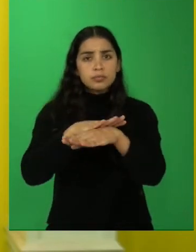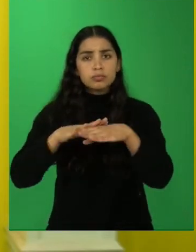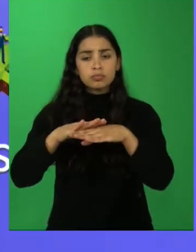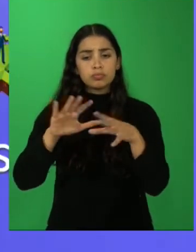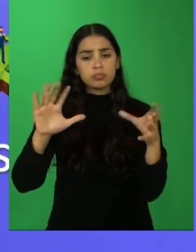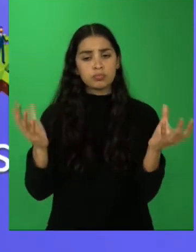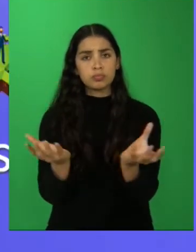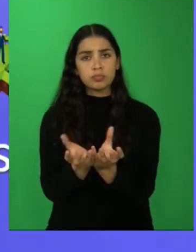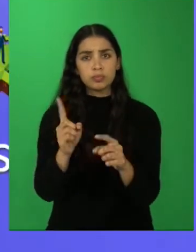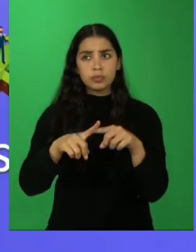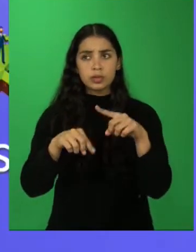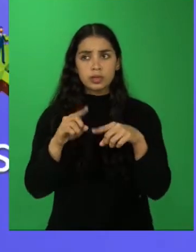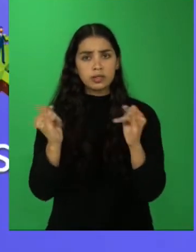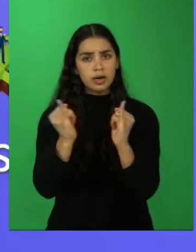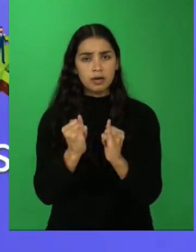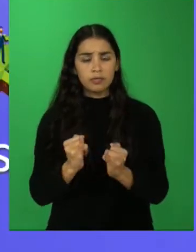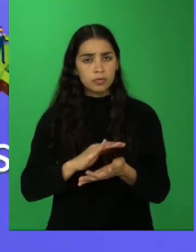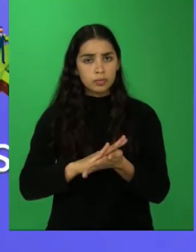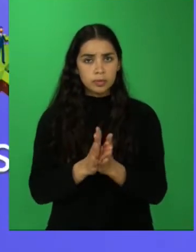tierra y a sus formas.